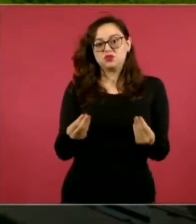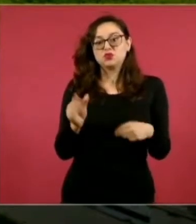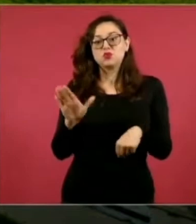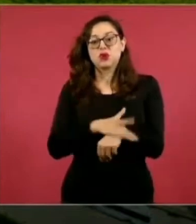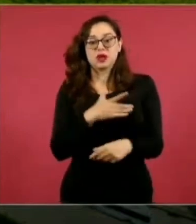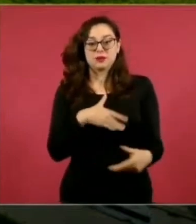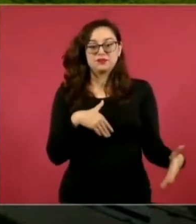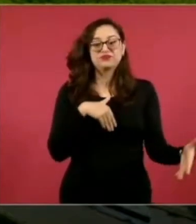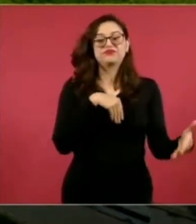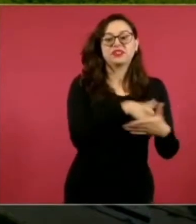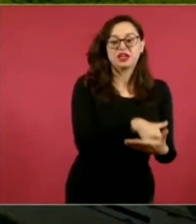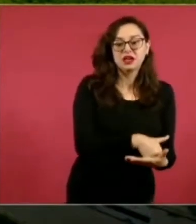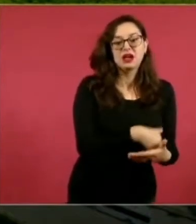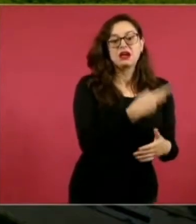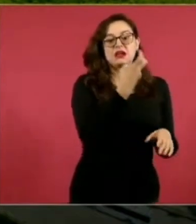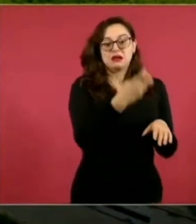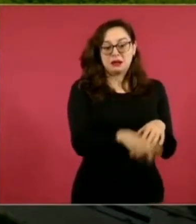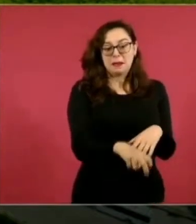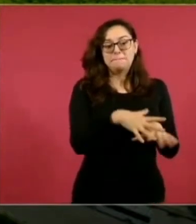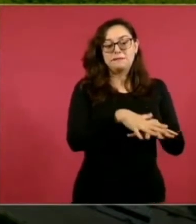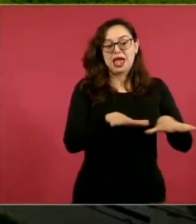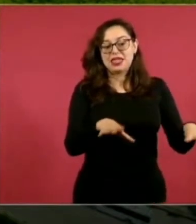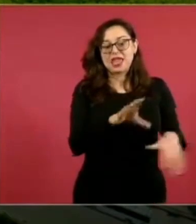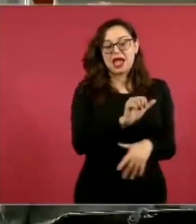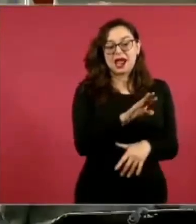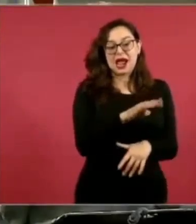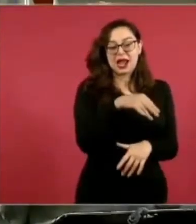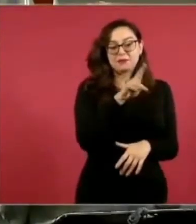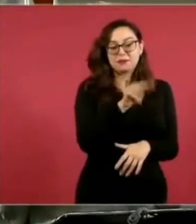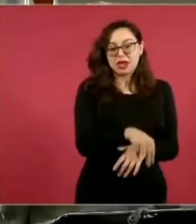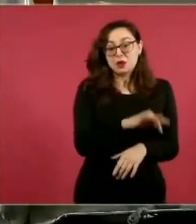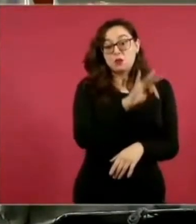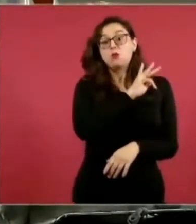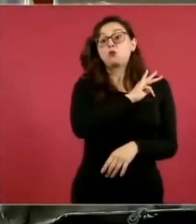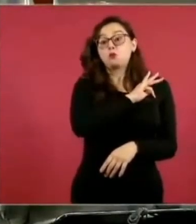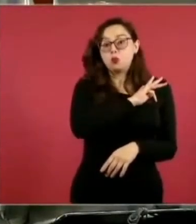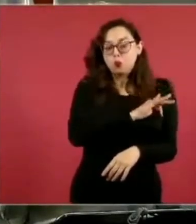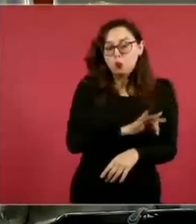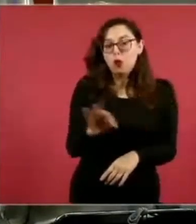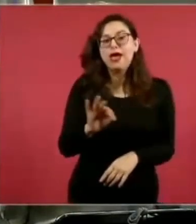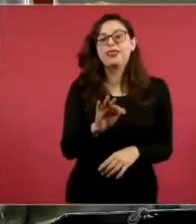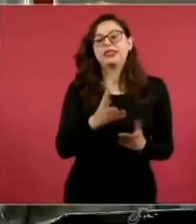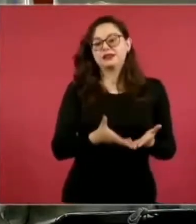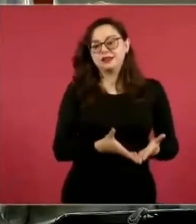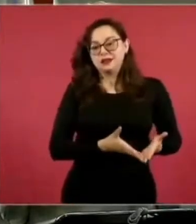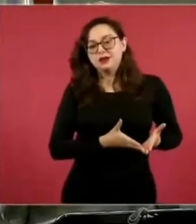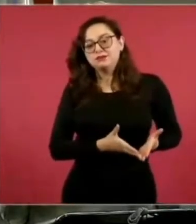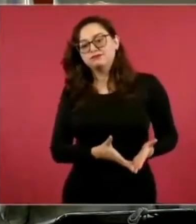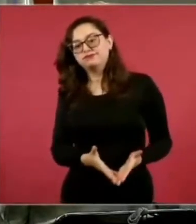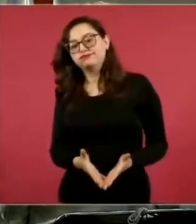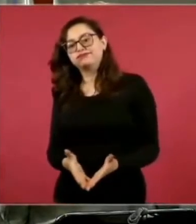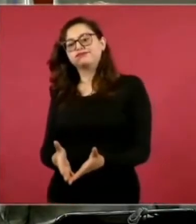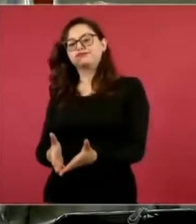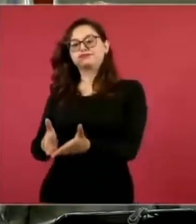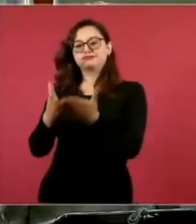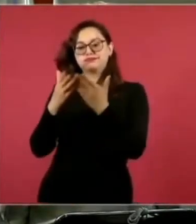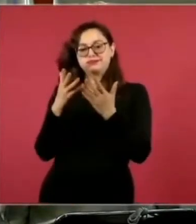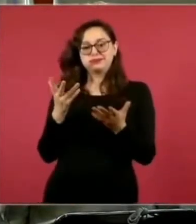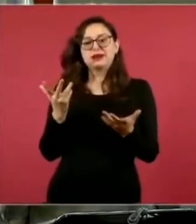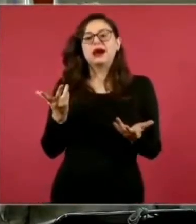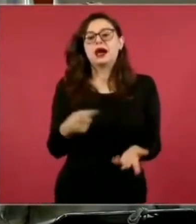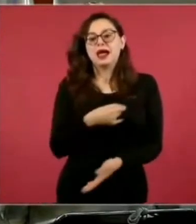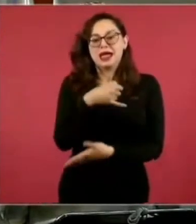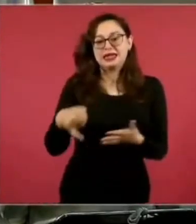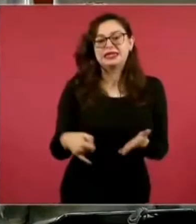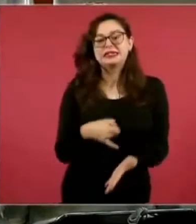estación aquí, en Palla del Carmen, tienen como una gran opción la recreación, la posibilidad de cruzar hacia la